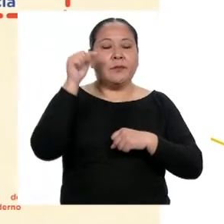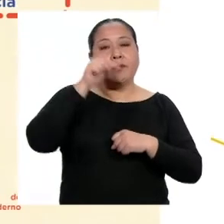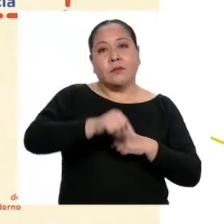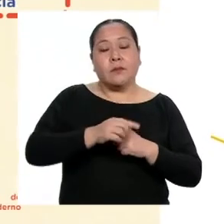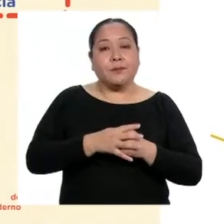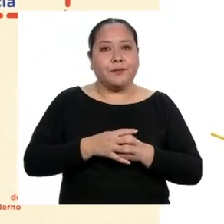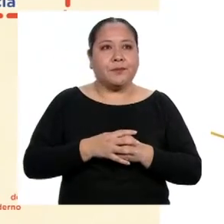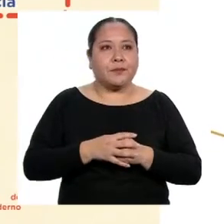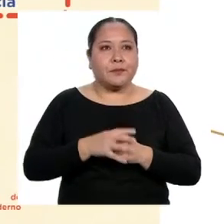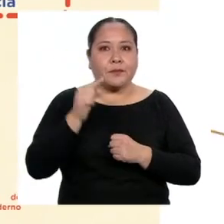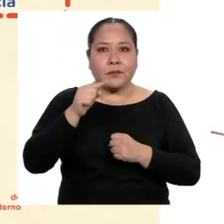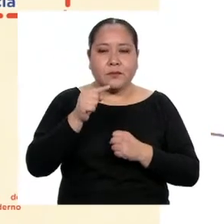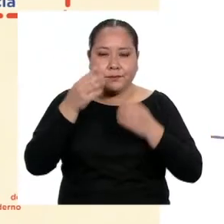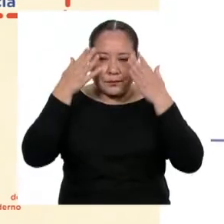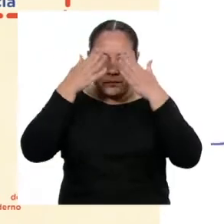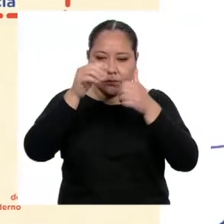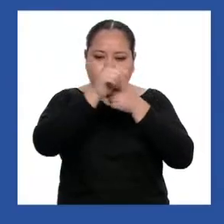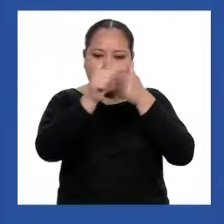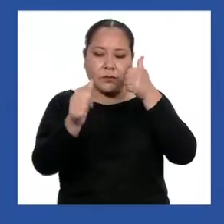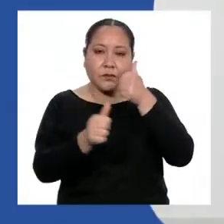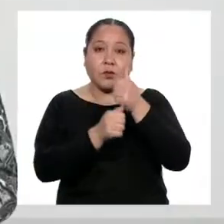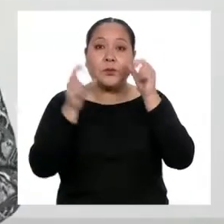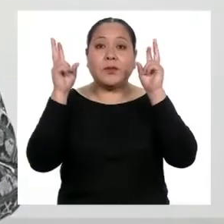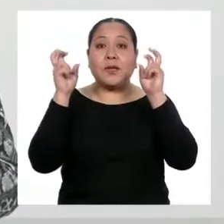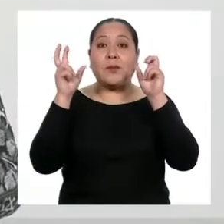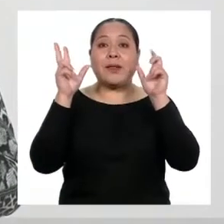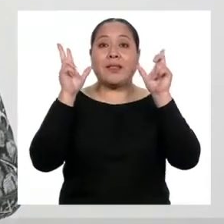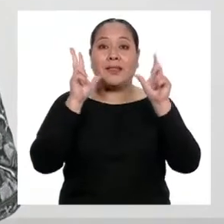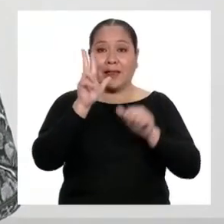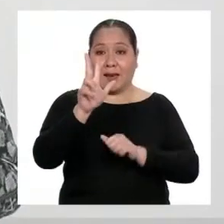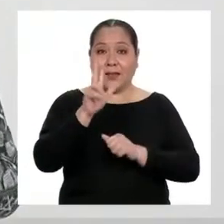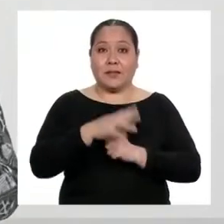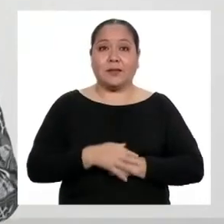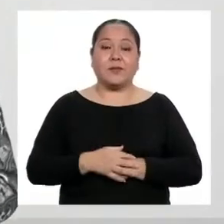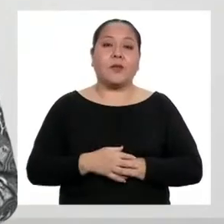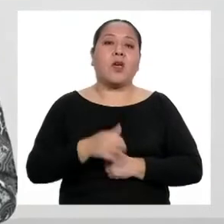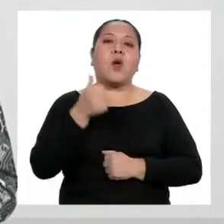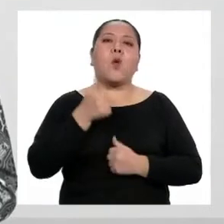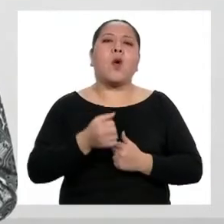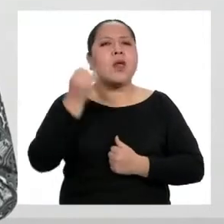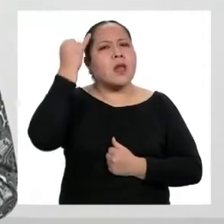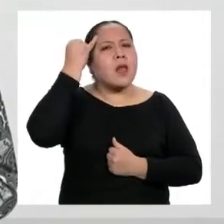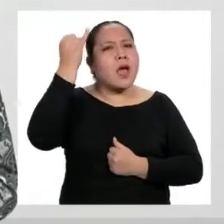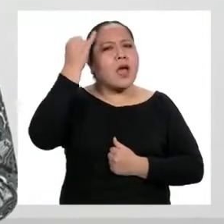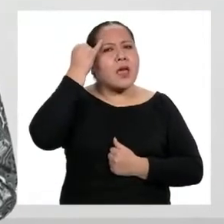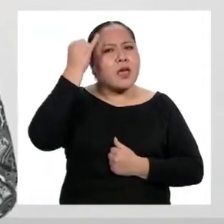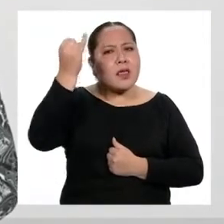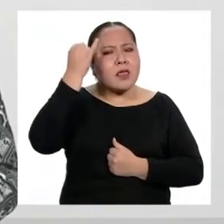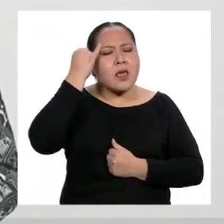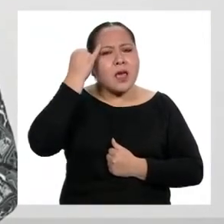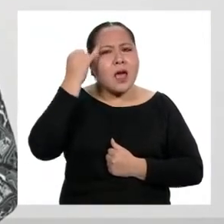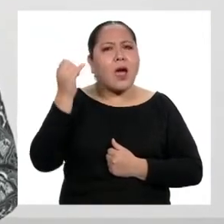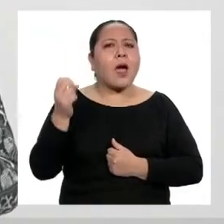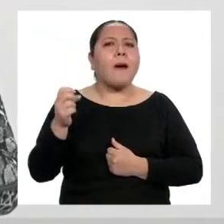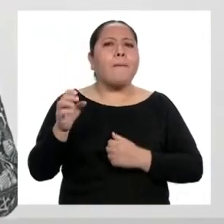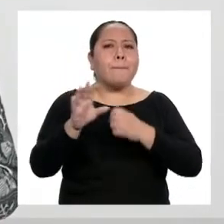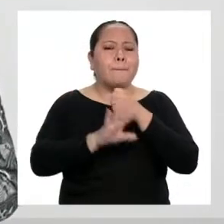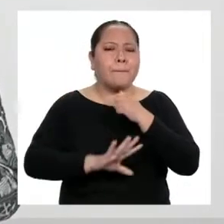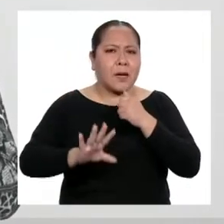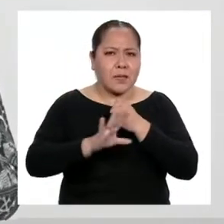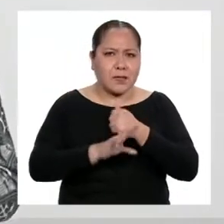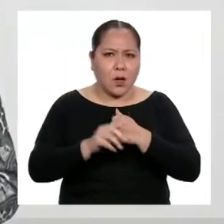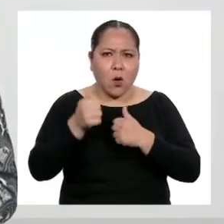vendría a ser nuestro subtema 3. ¿Y cuál sería la idea principal? ¿Qué macro regla